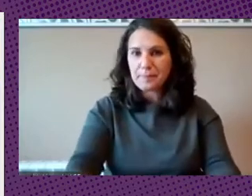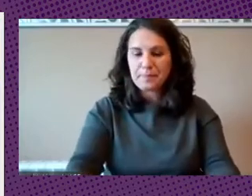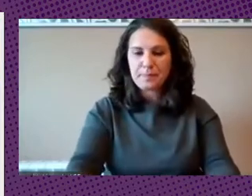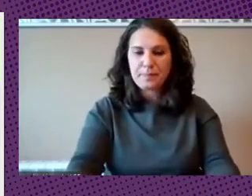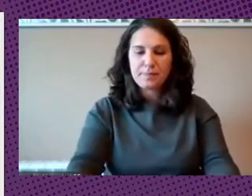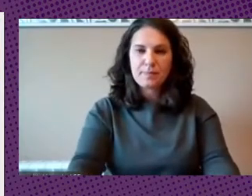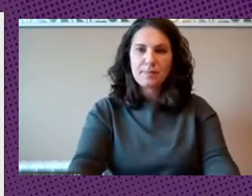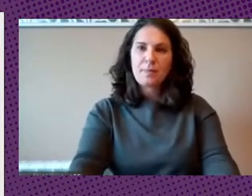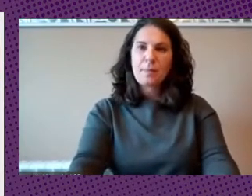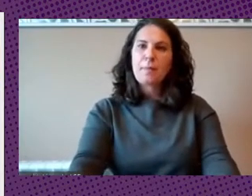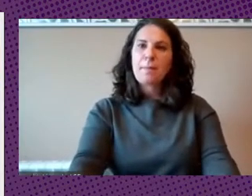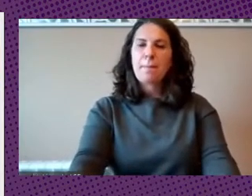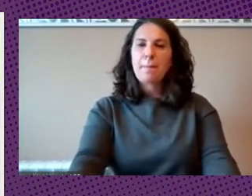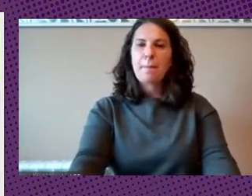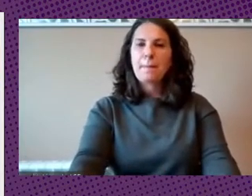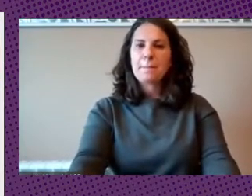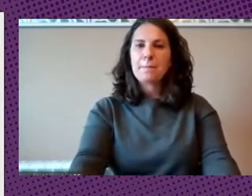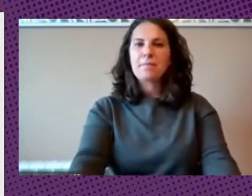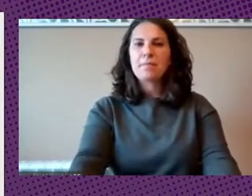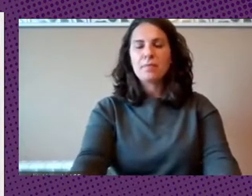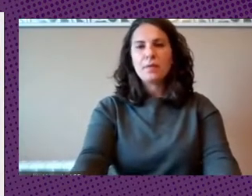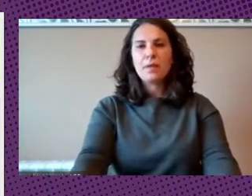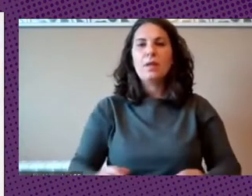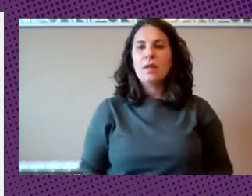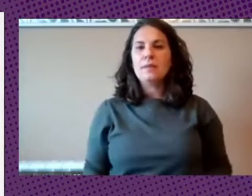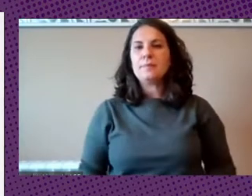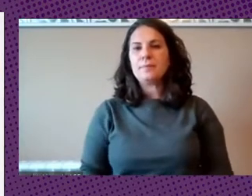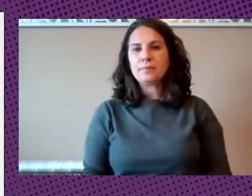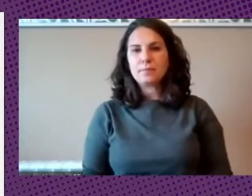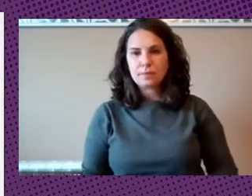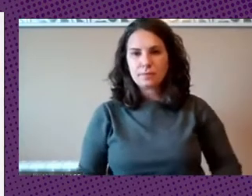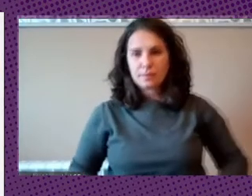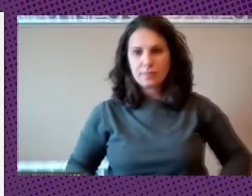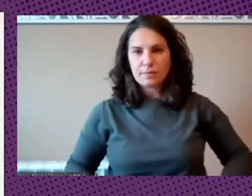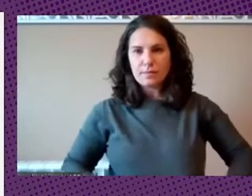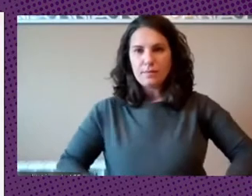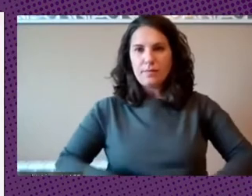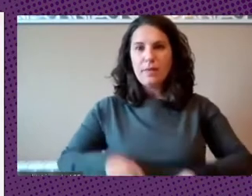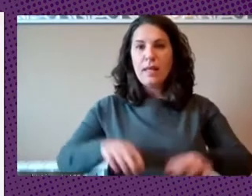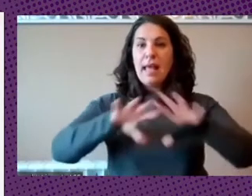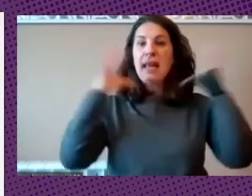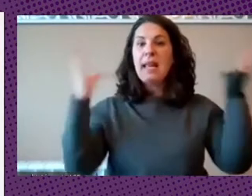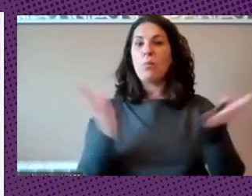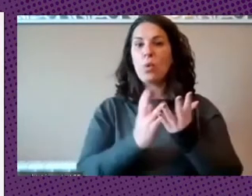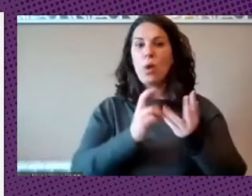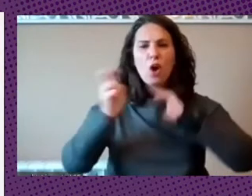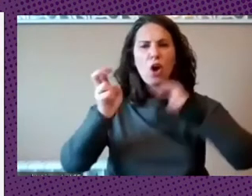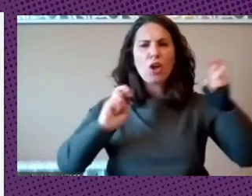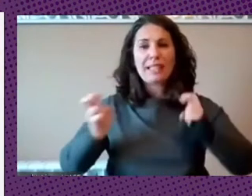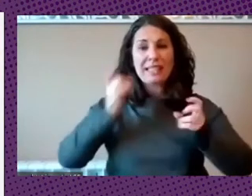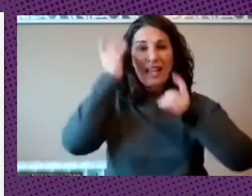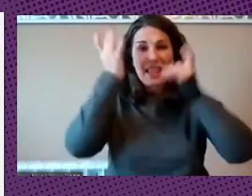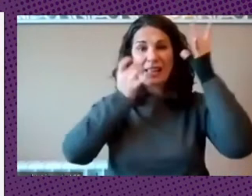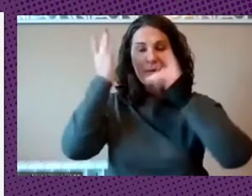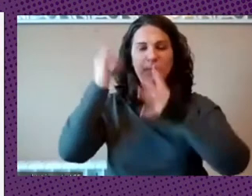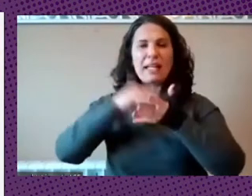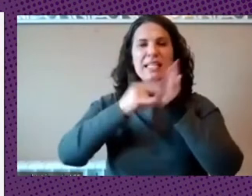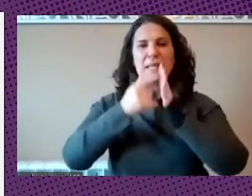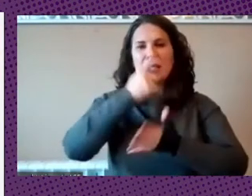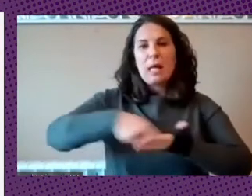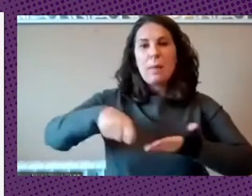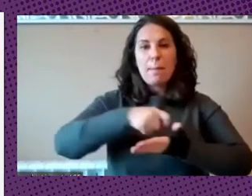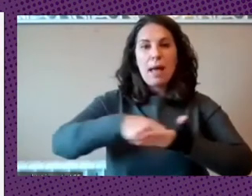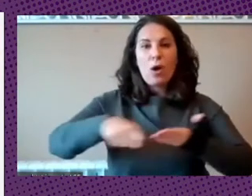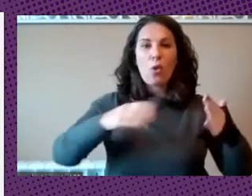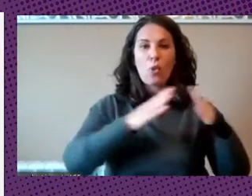en el mundo han habido otras iniciativas para que los sistemas de pagos domésticos puedan ir reemplazando el efectivo pero